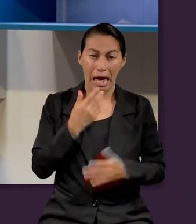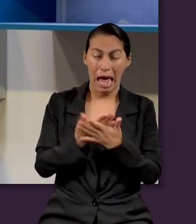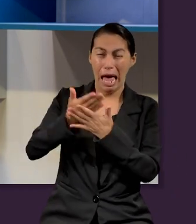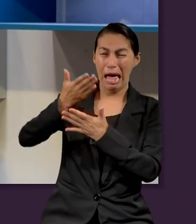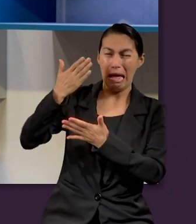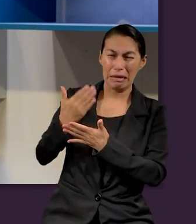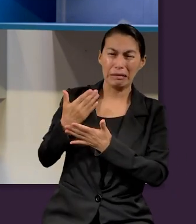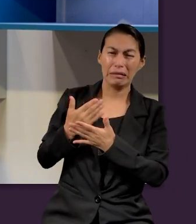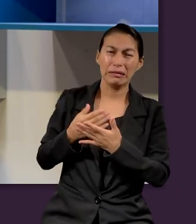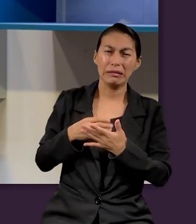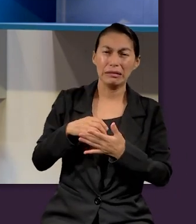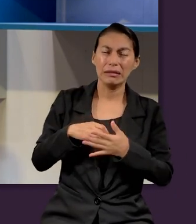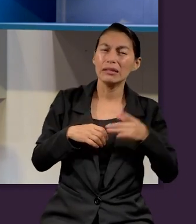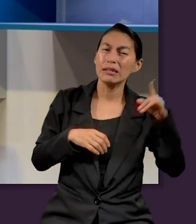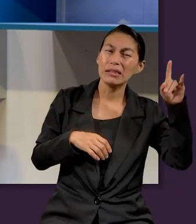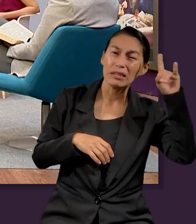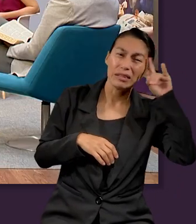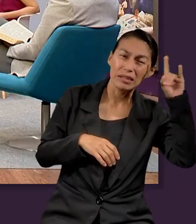destruir la iglesia.